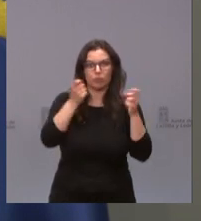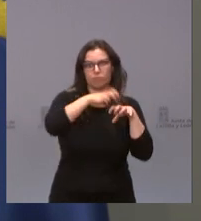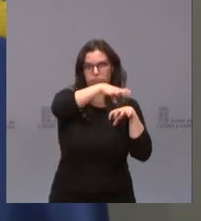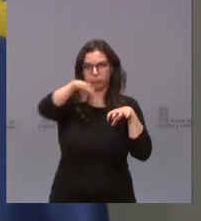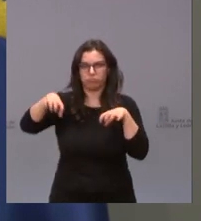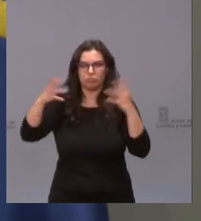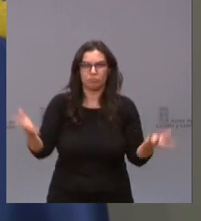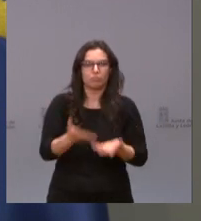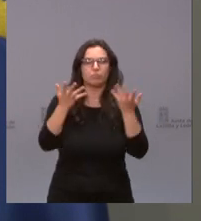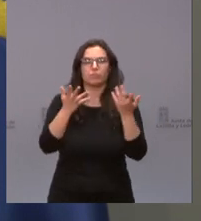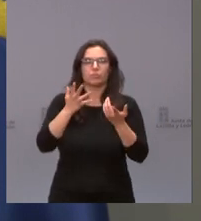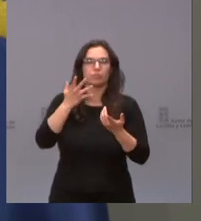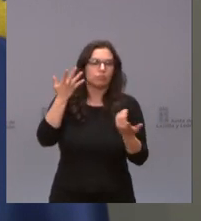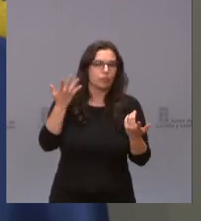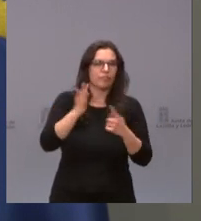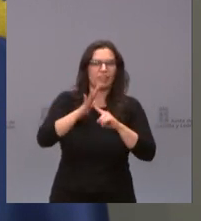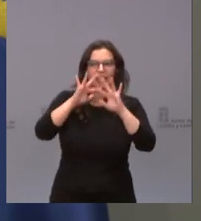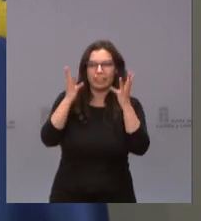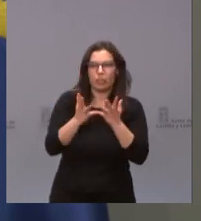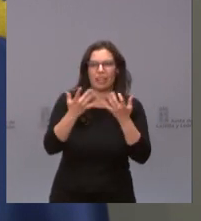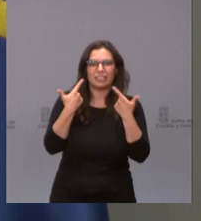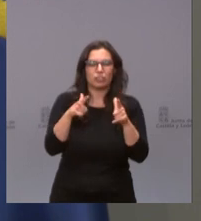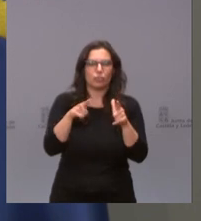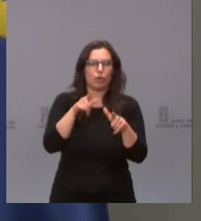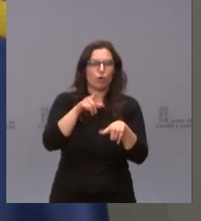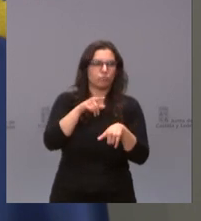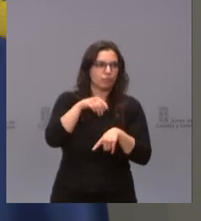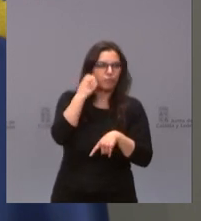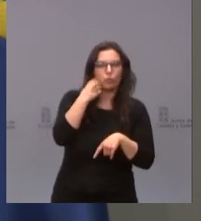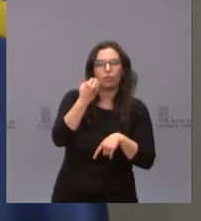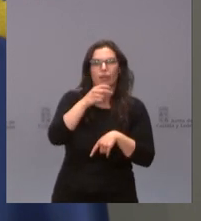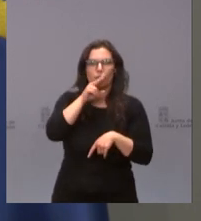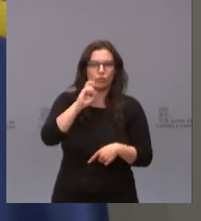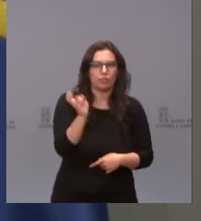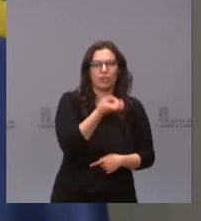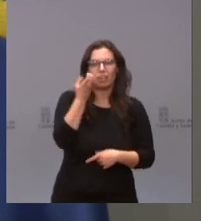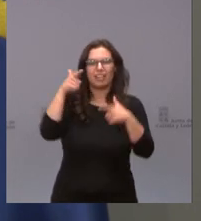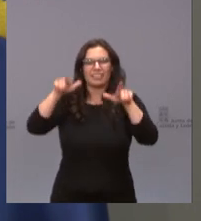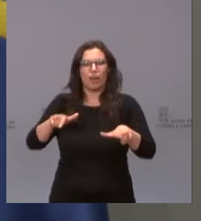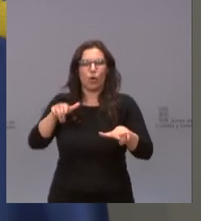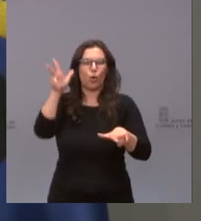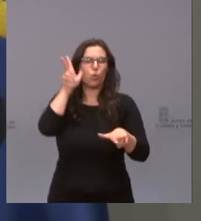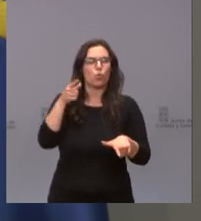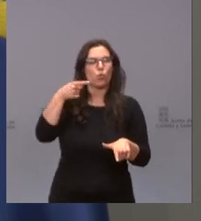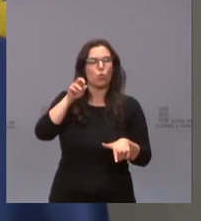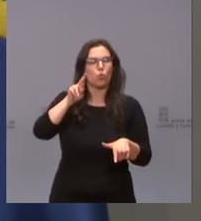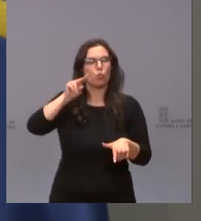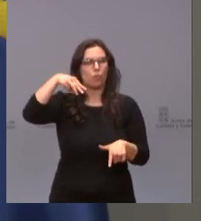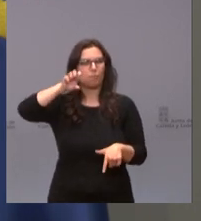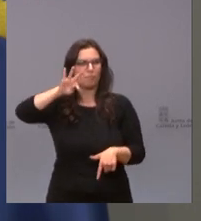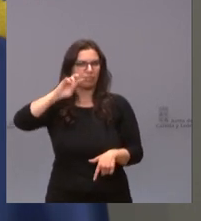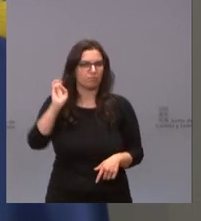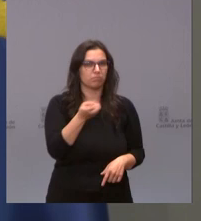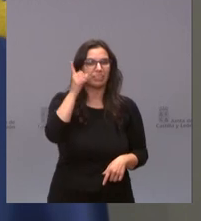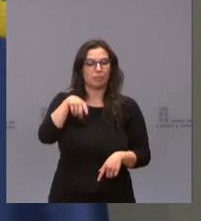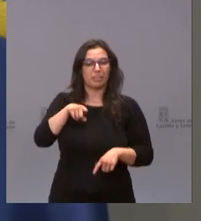Salamac, la Feria Internacional del sector de frutas y hortalizas, el Salón del Gourmet de Alimentaria y así impulsar a nuestro